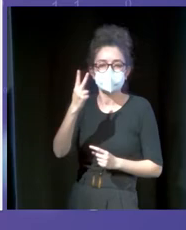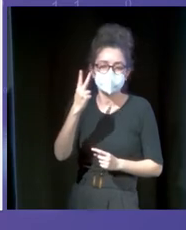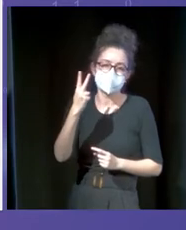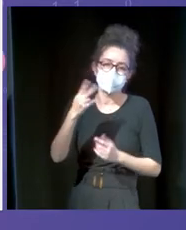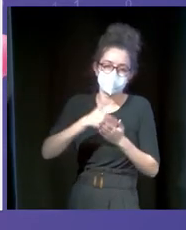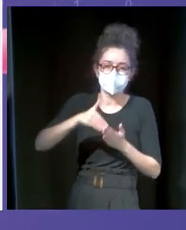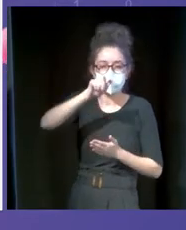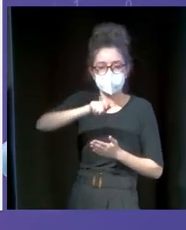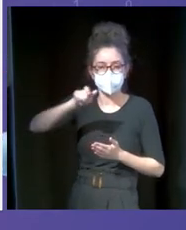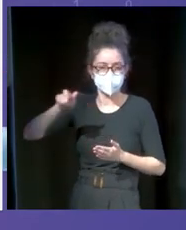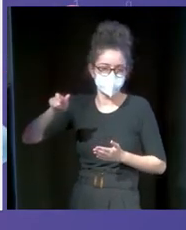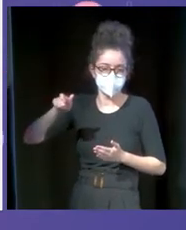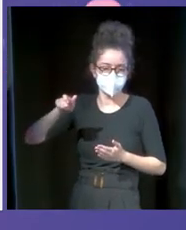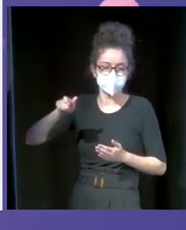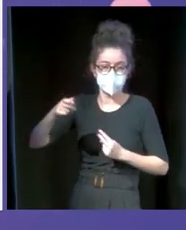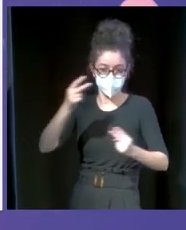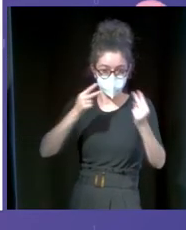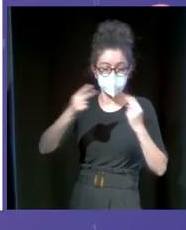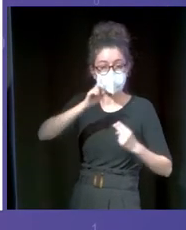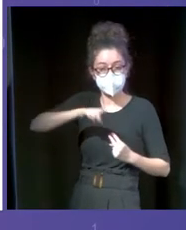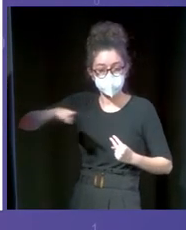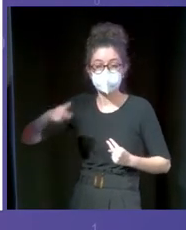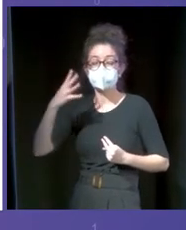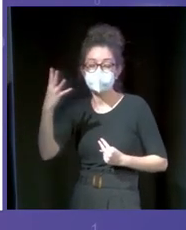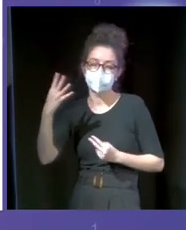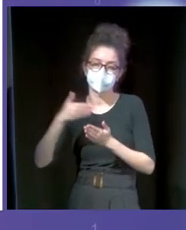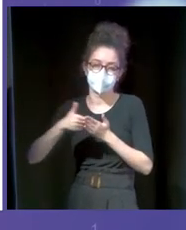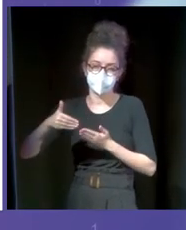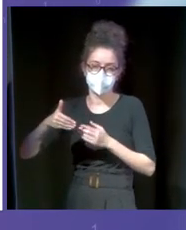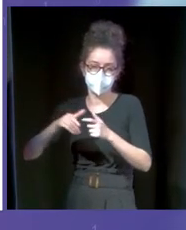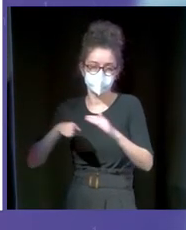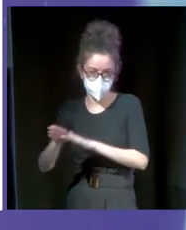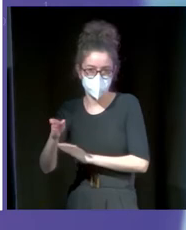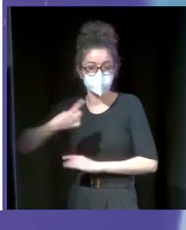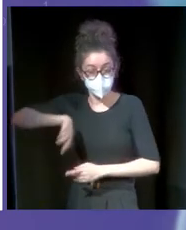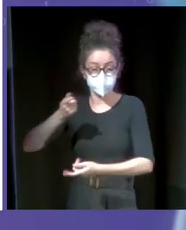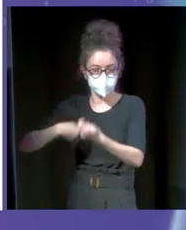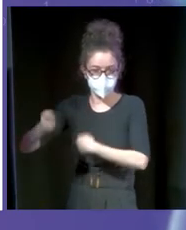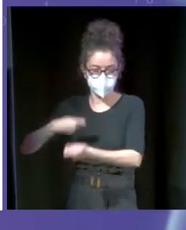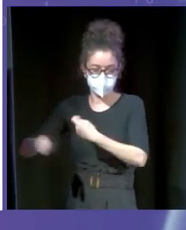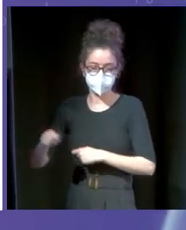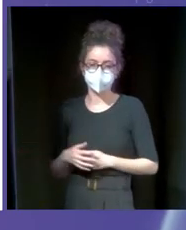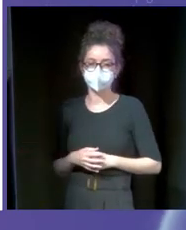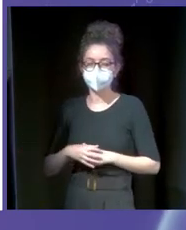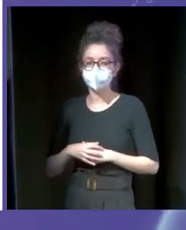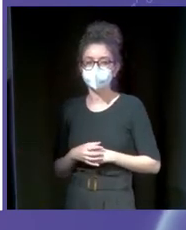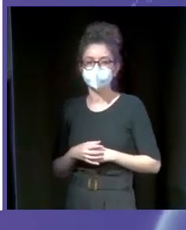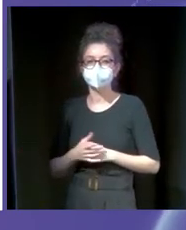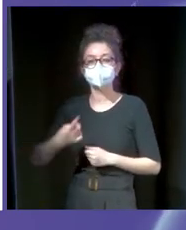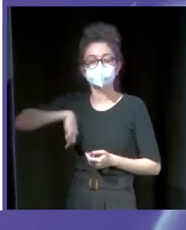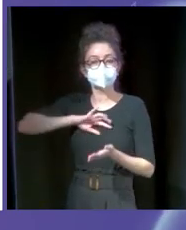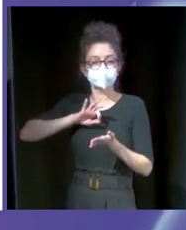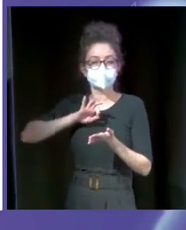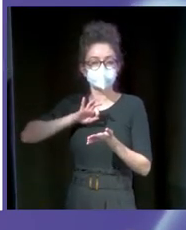visitas al mes y cuatro millones de entradas vendidas generamos. ¿Qué ofrecemos además? Nosotros también tenemos un servicio